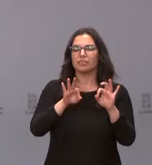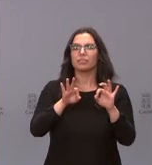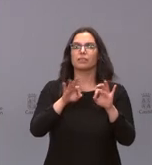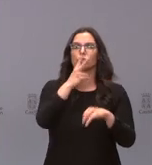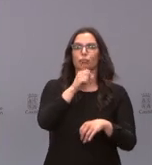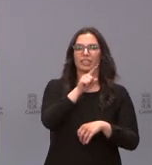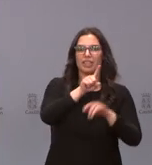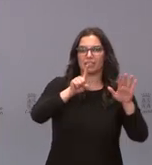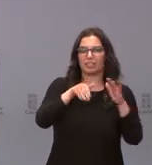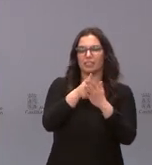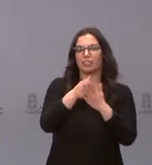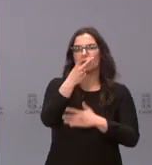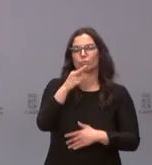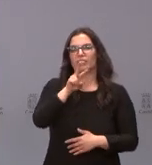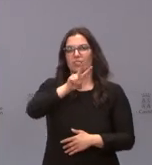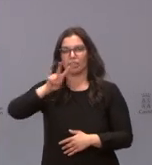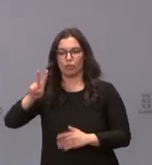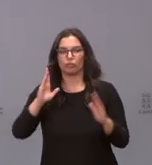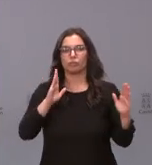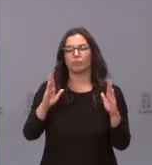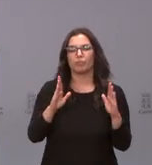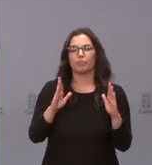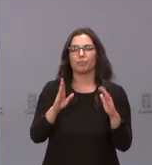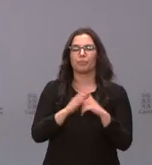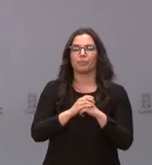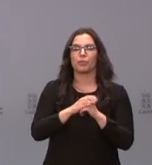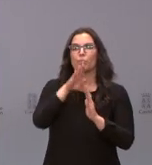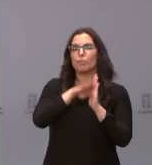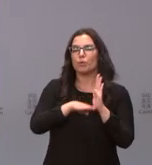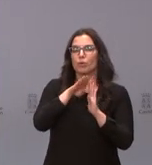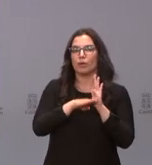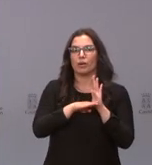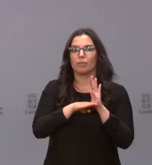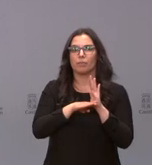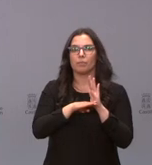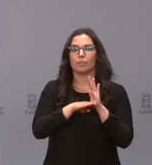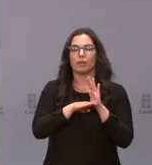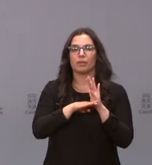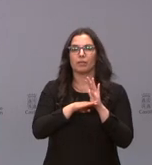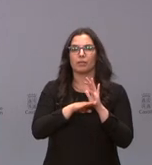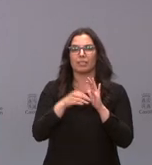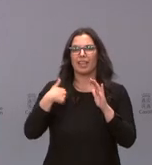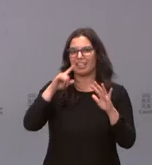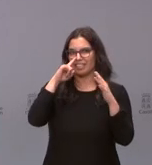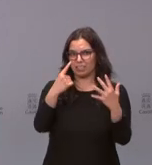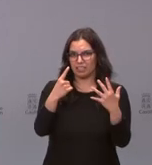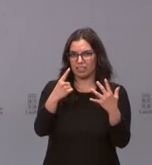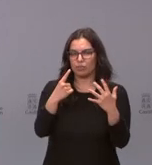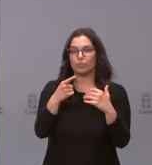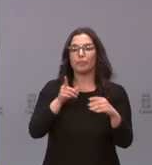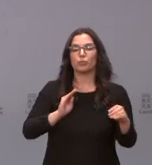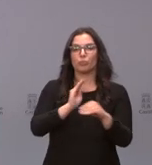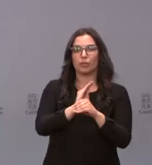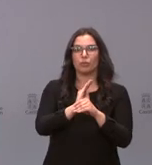-2022. Se trata, en concreto, de este sexto año. La subvención